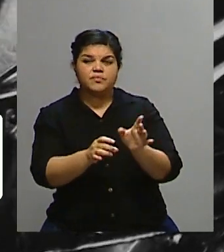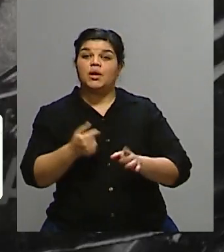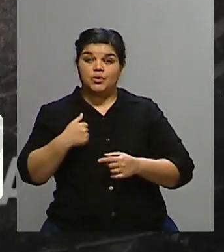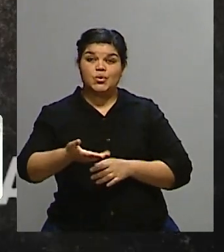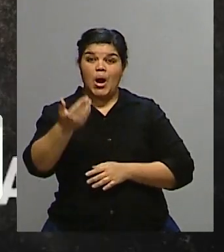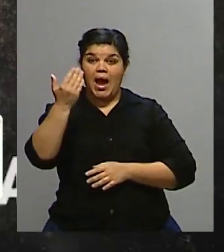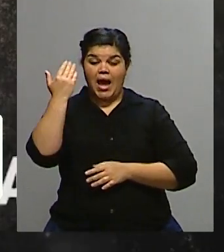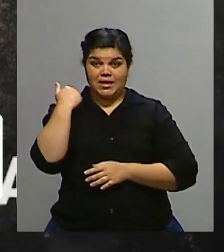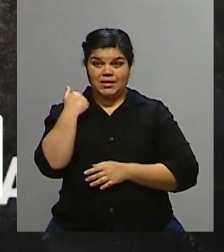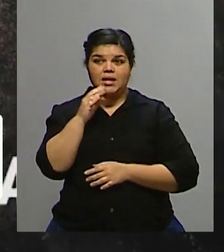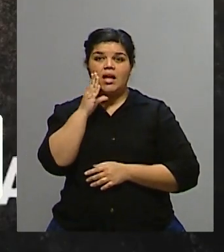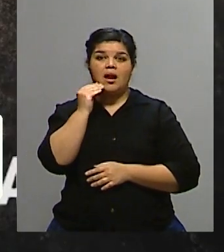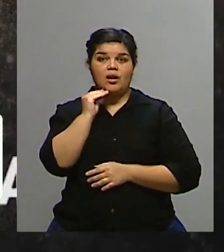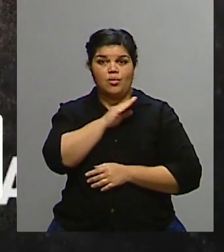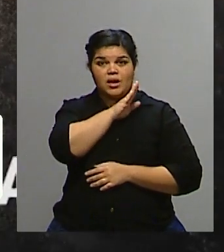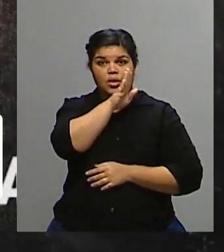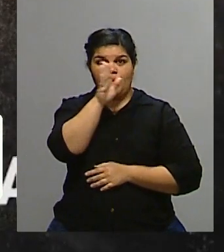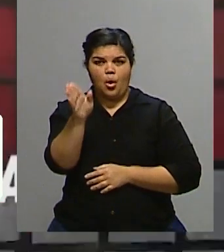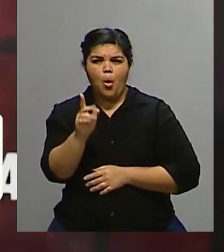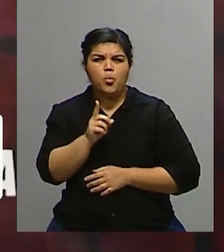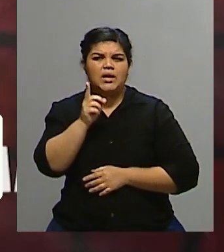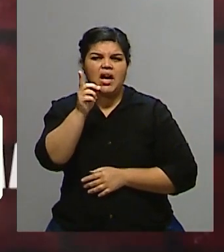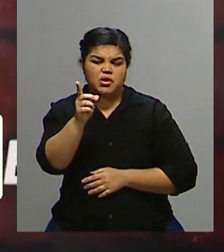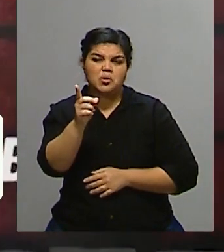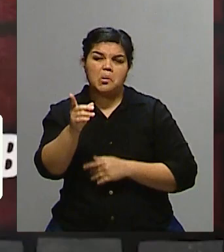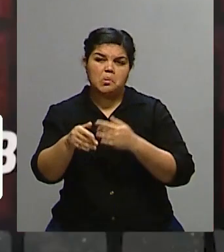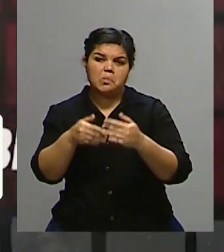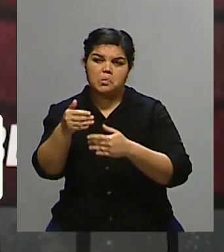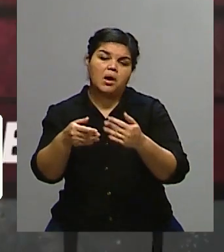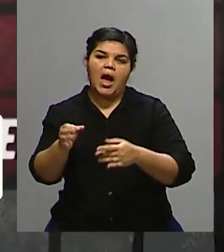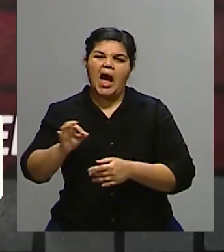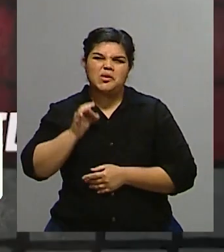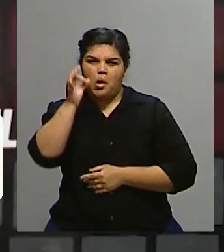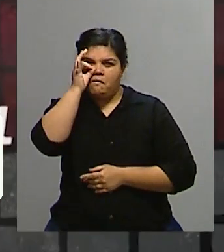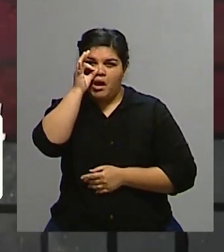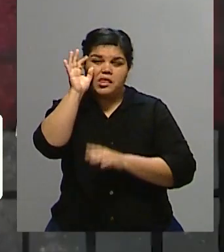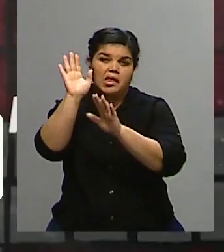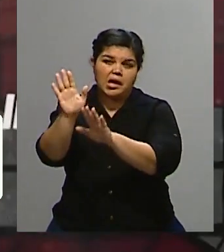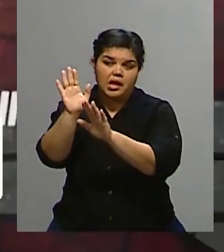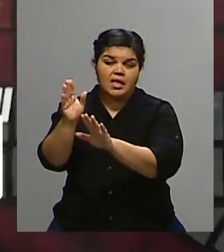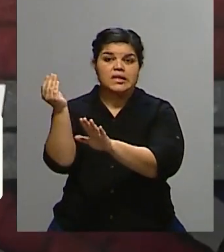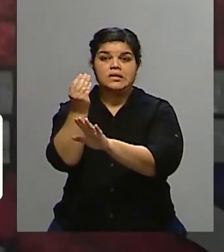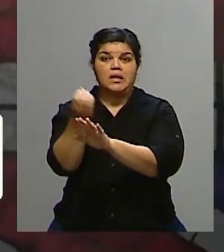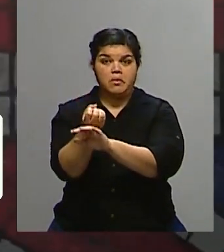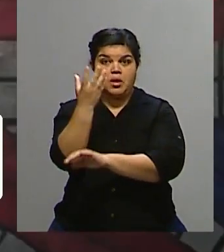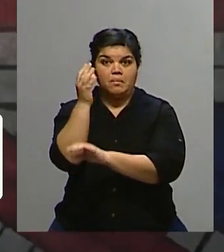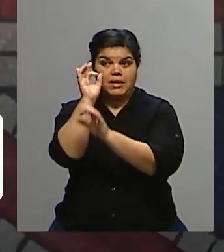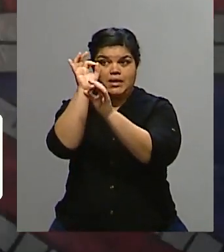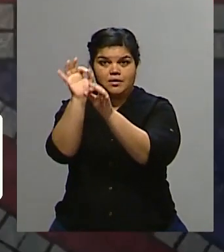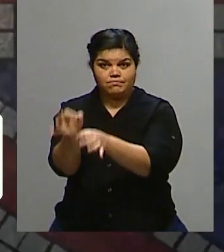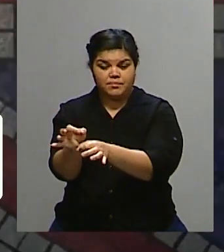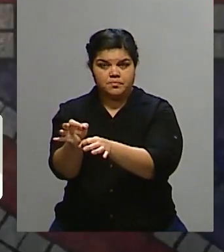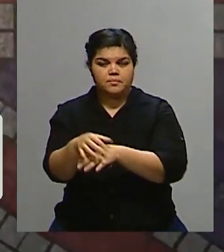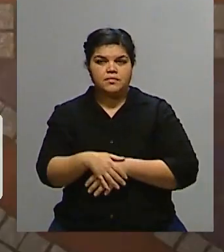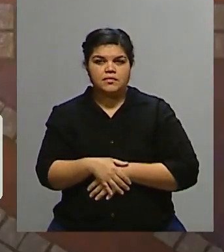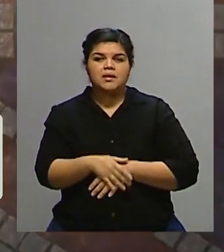en el Reino Unido había llegado el sábado a la mañana a empezar mis estudios. La noche del